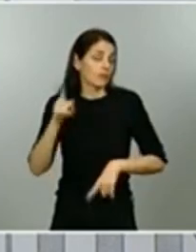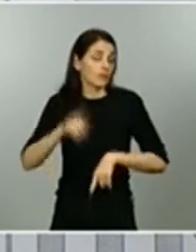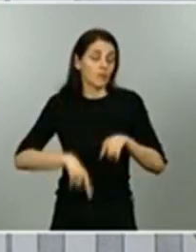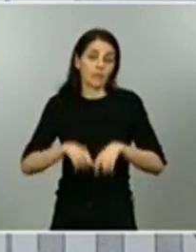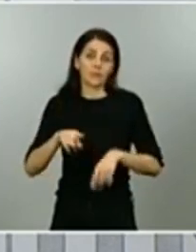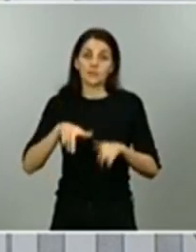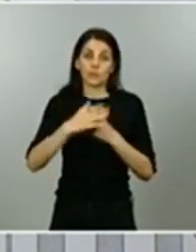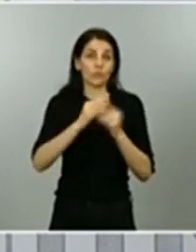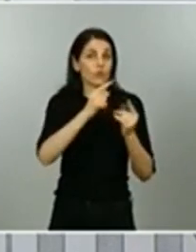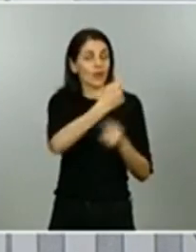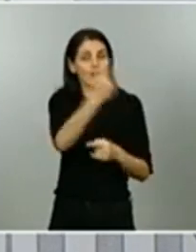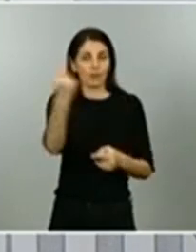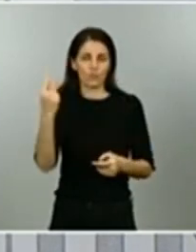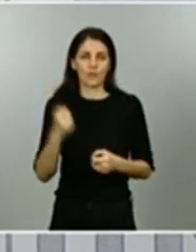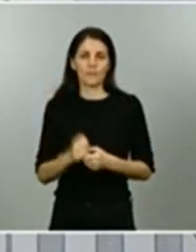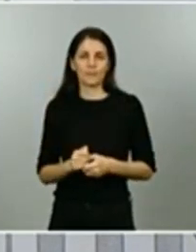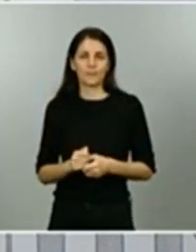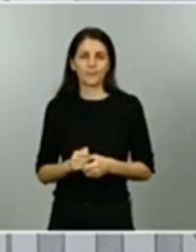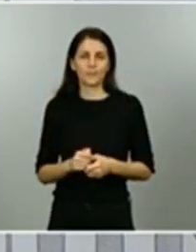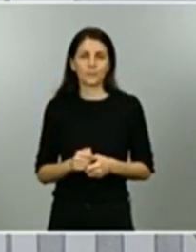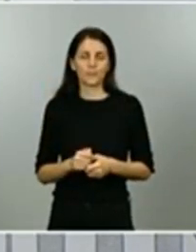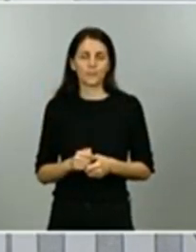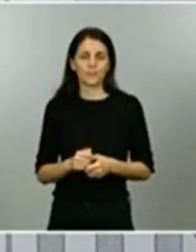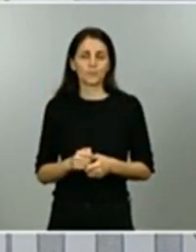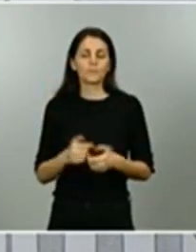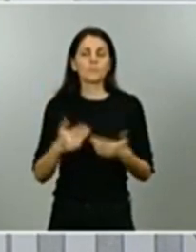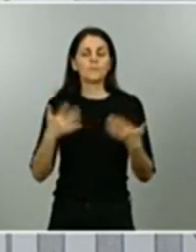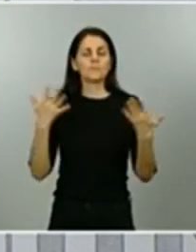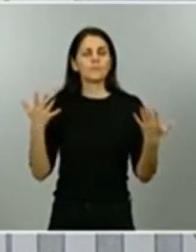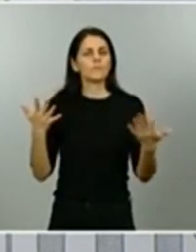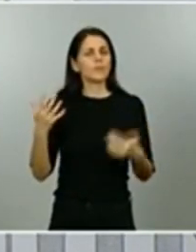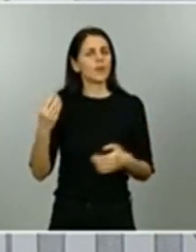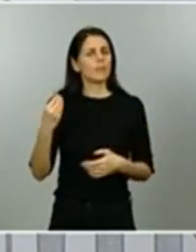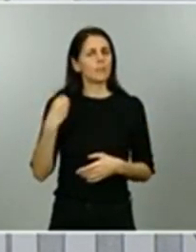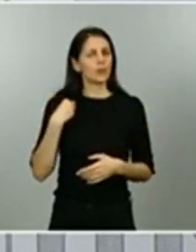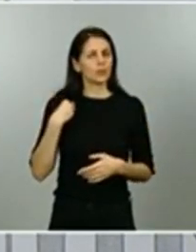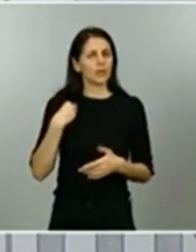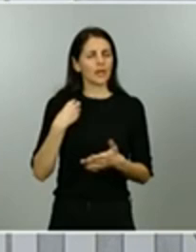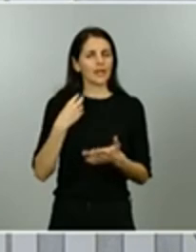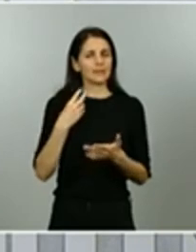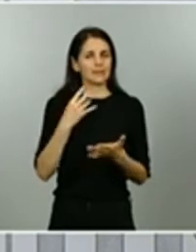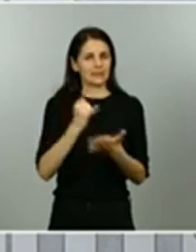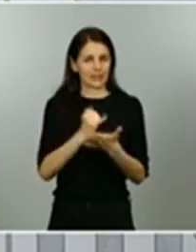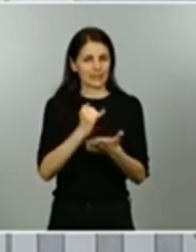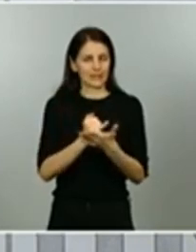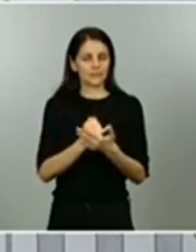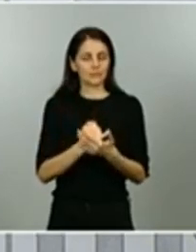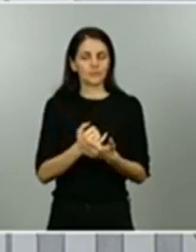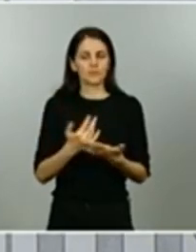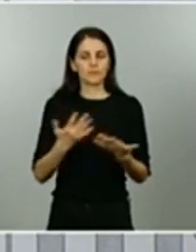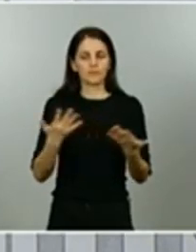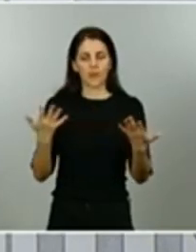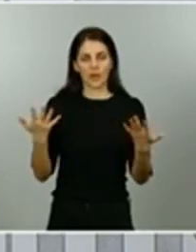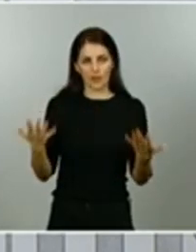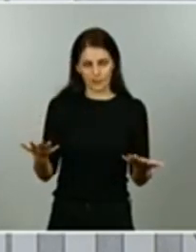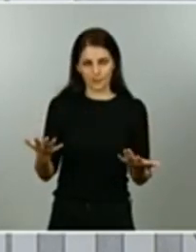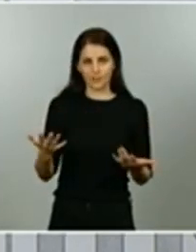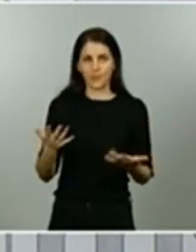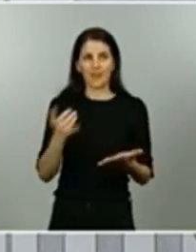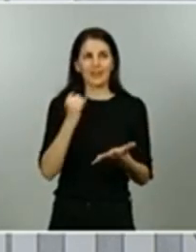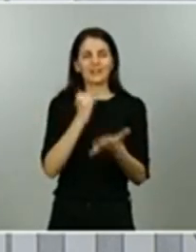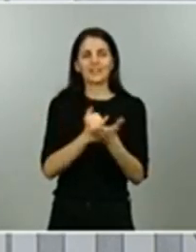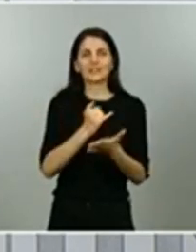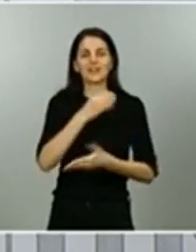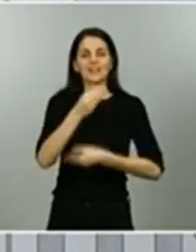test los test se tienen que que que practicar que llevar a cabo conforme a la estrategia de diagnóstico que